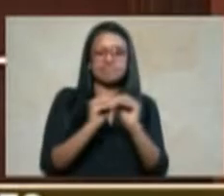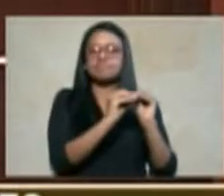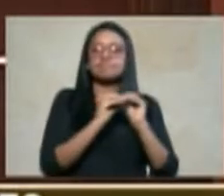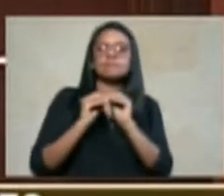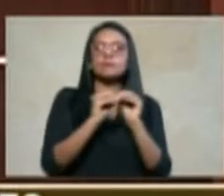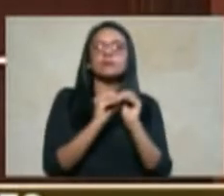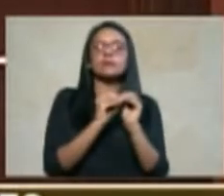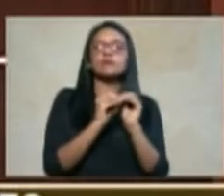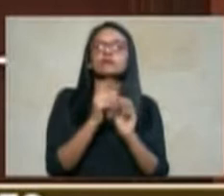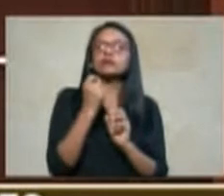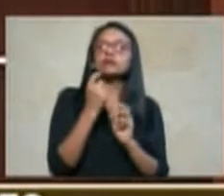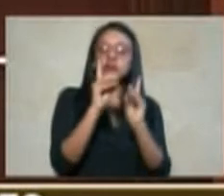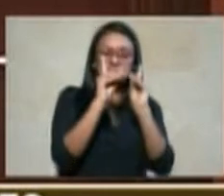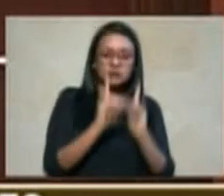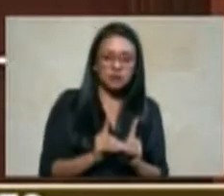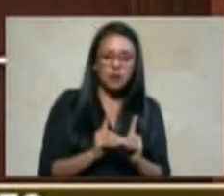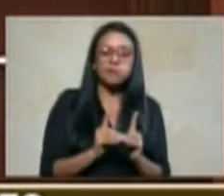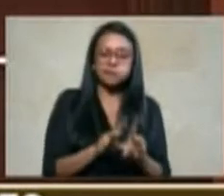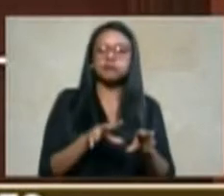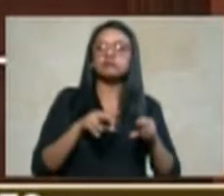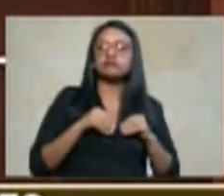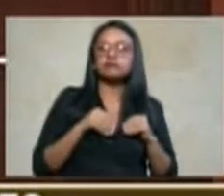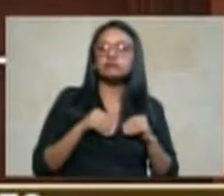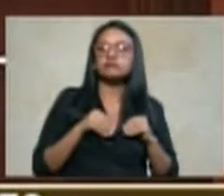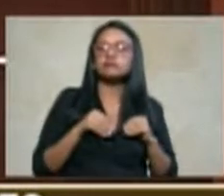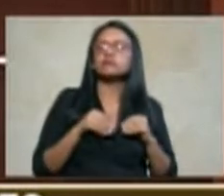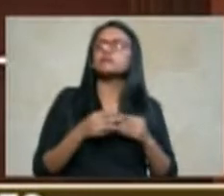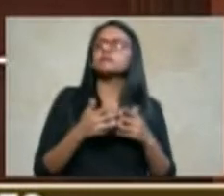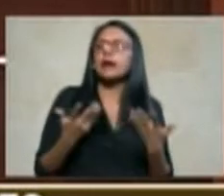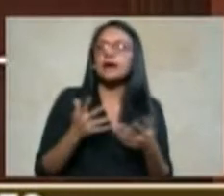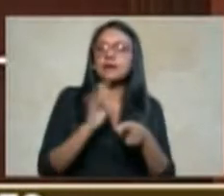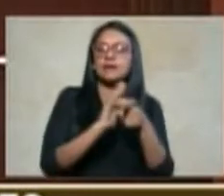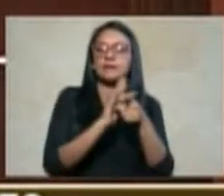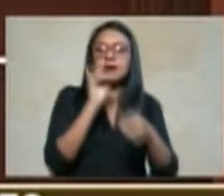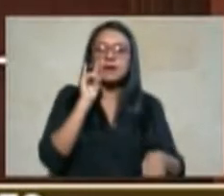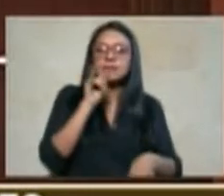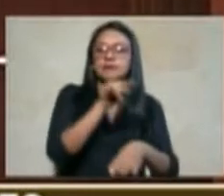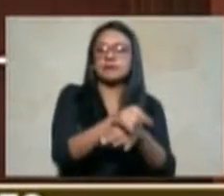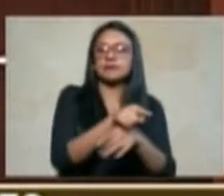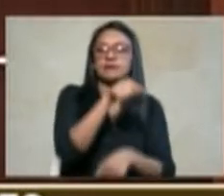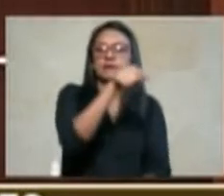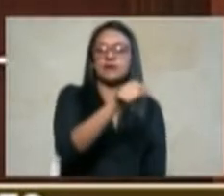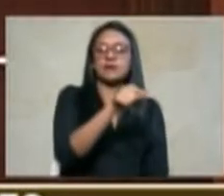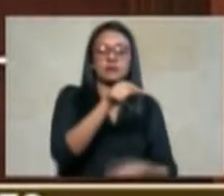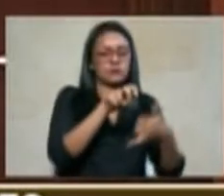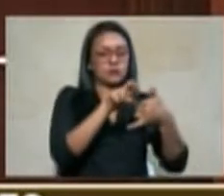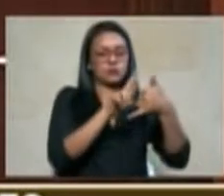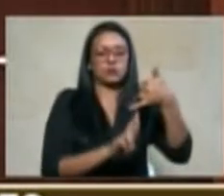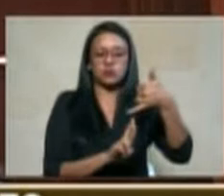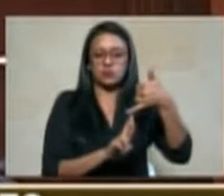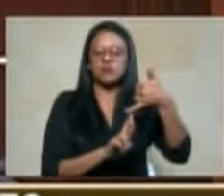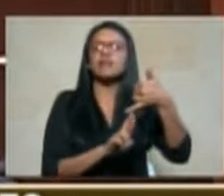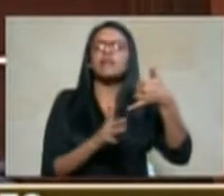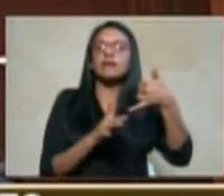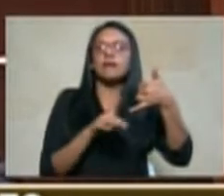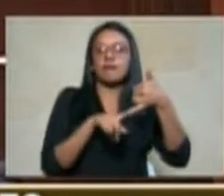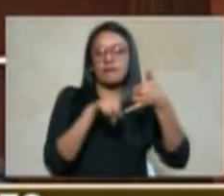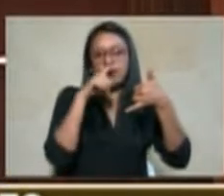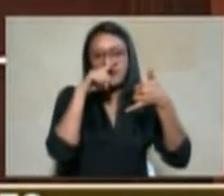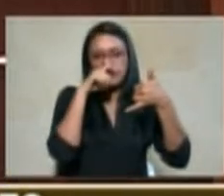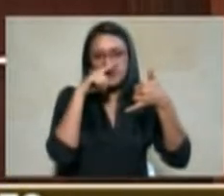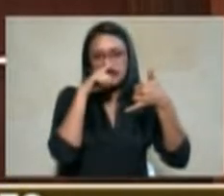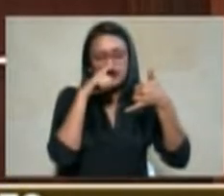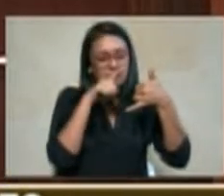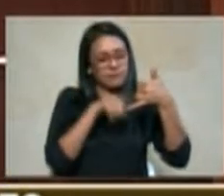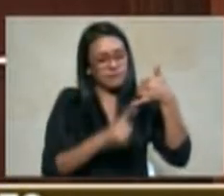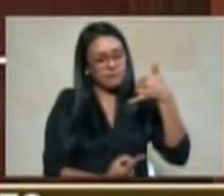de intervenir el sur del país que era la zona que nos hacía falta de tal manera que la ley